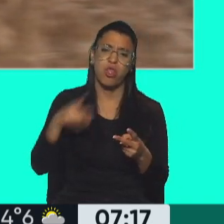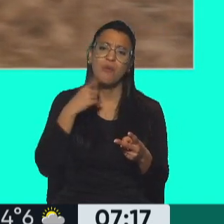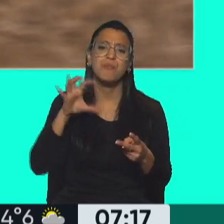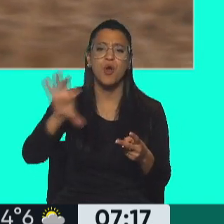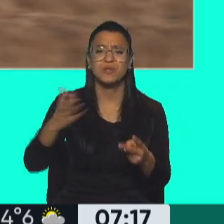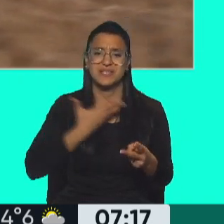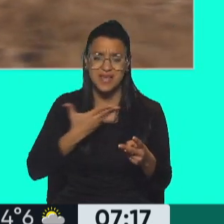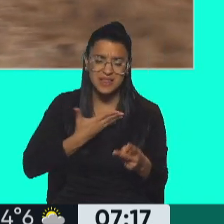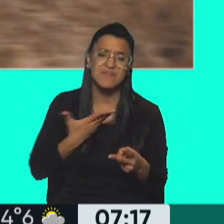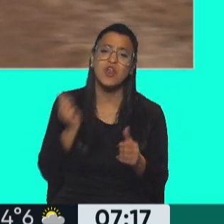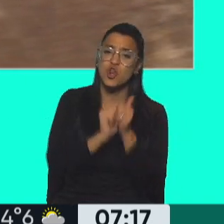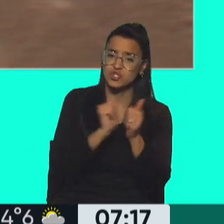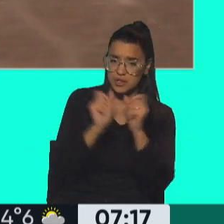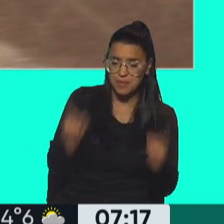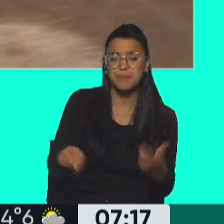provincia de Santa Fe y a Rosario en particular, y otro en Jujuy.